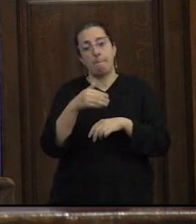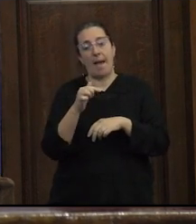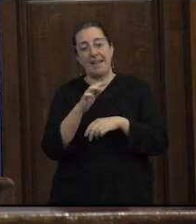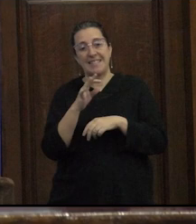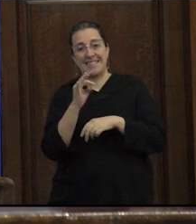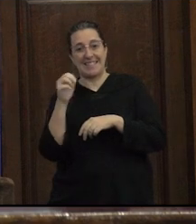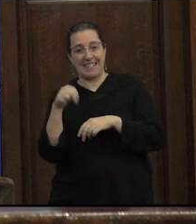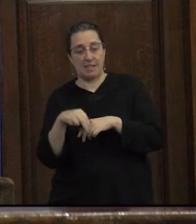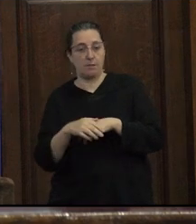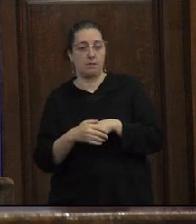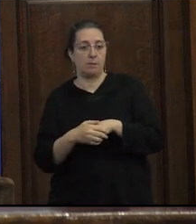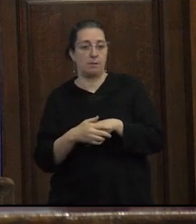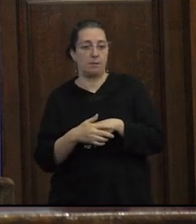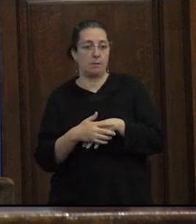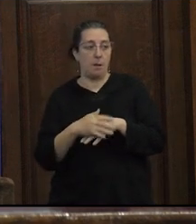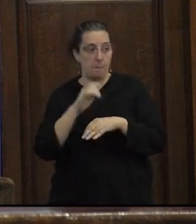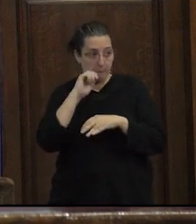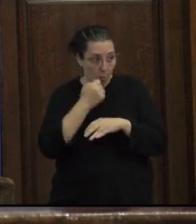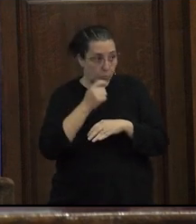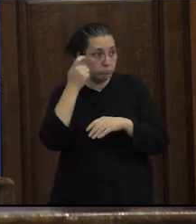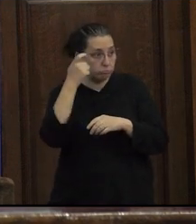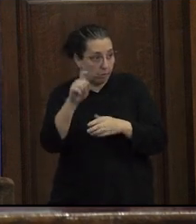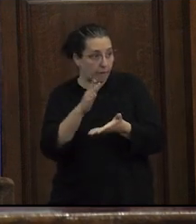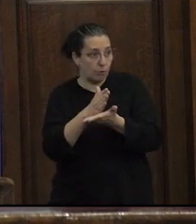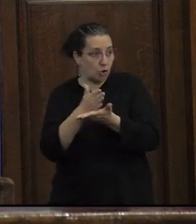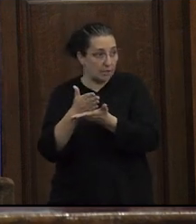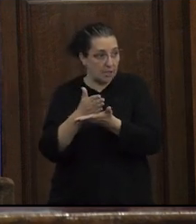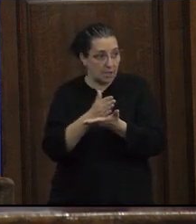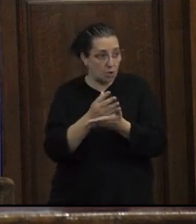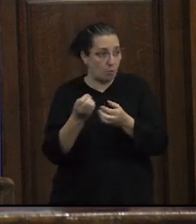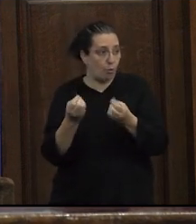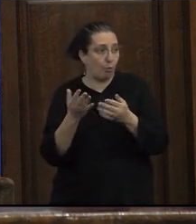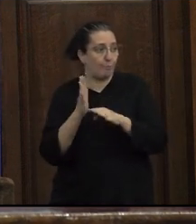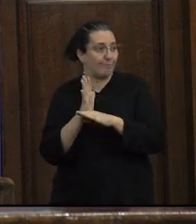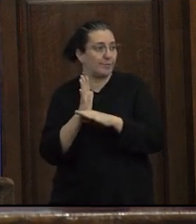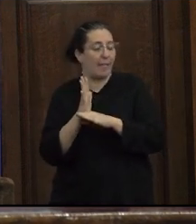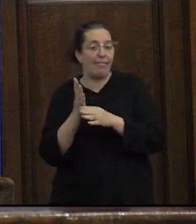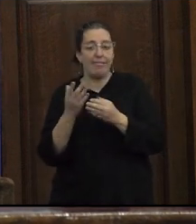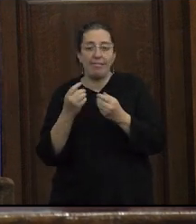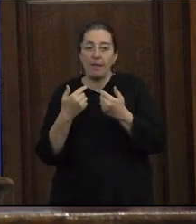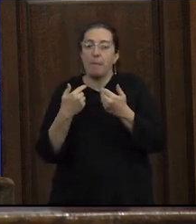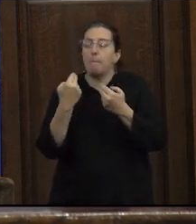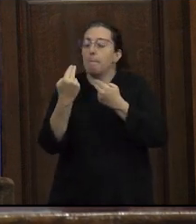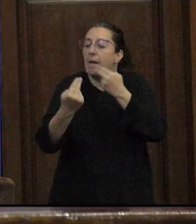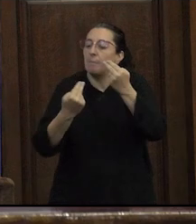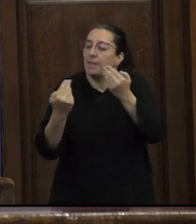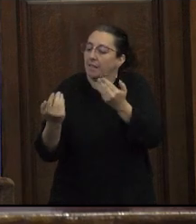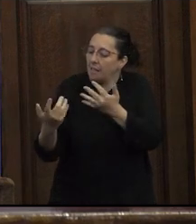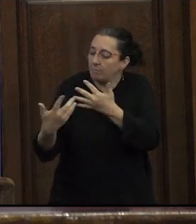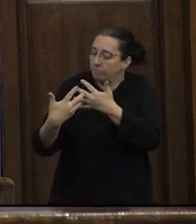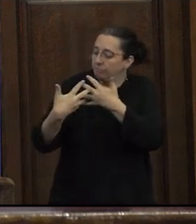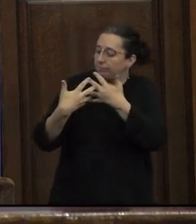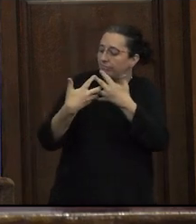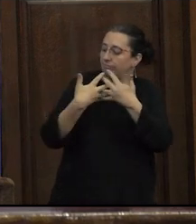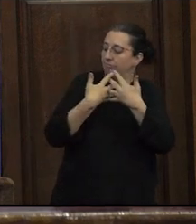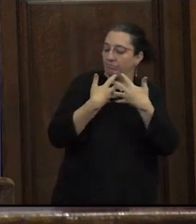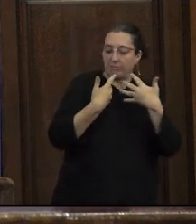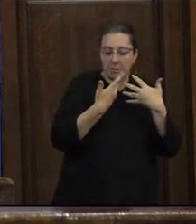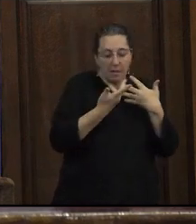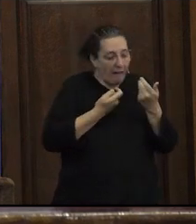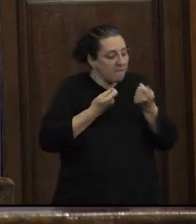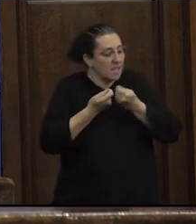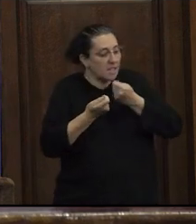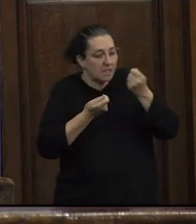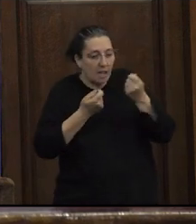y me gusta entonces esta idea de los fronterizos como lo que se deja contaminar como lo que se deja afectar y